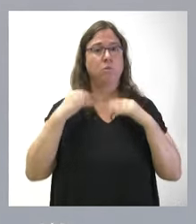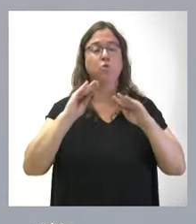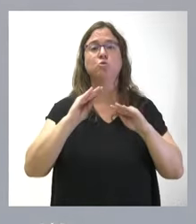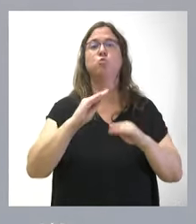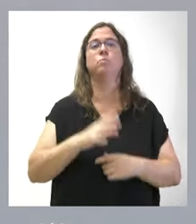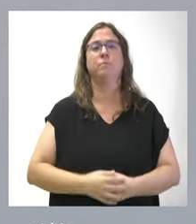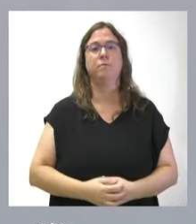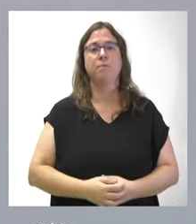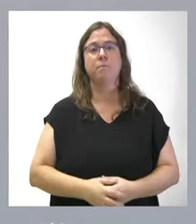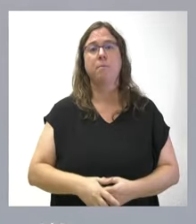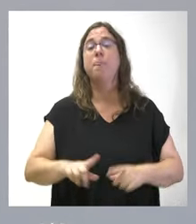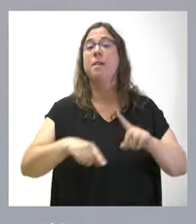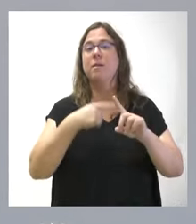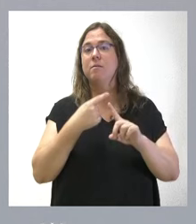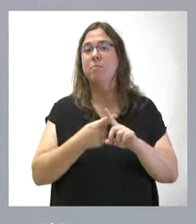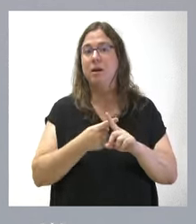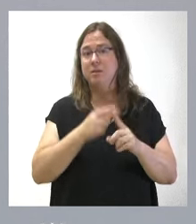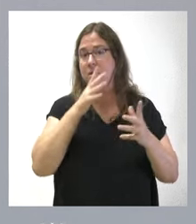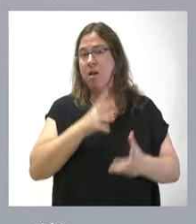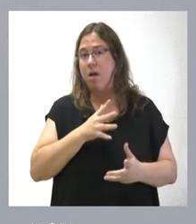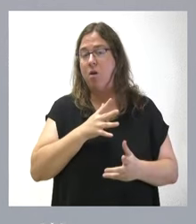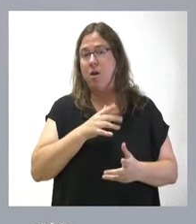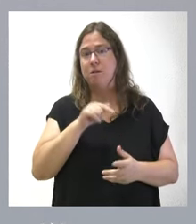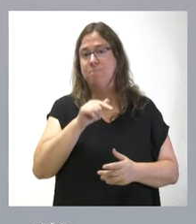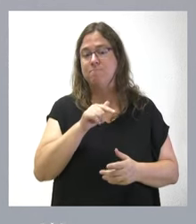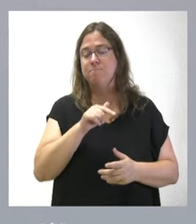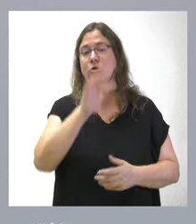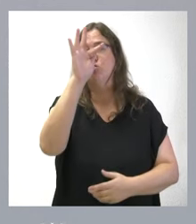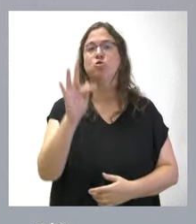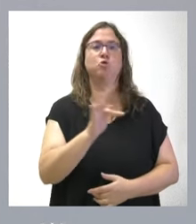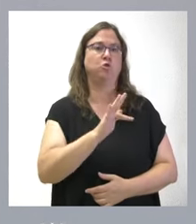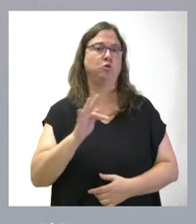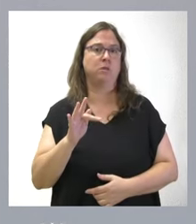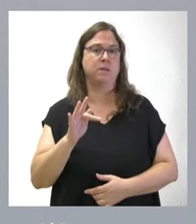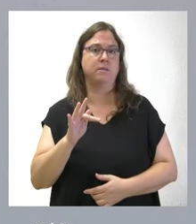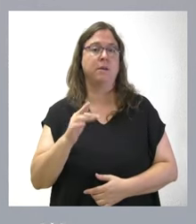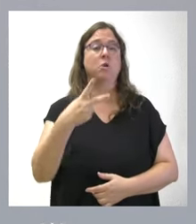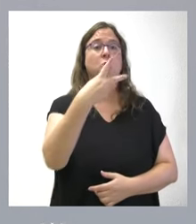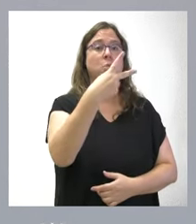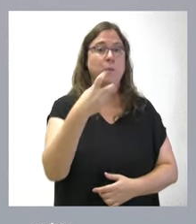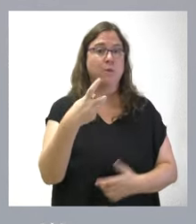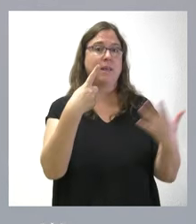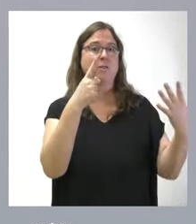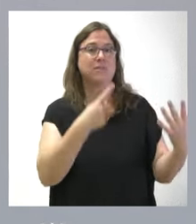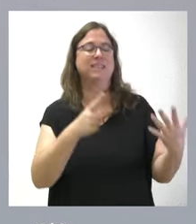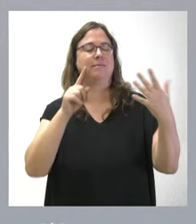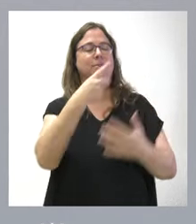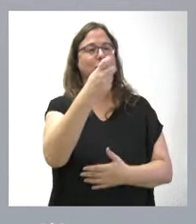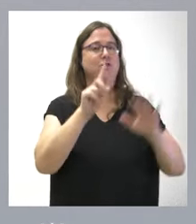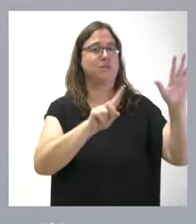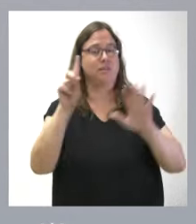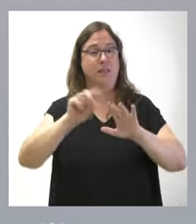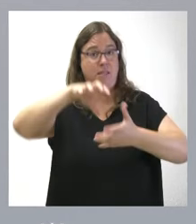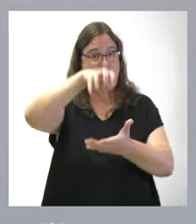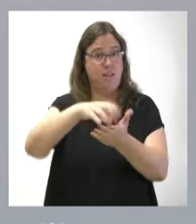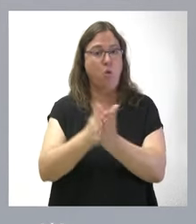locales y los que hoy se incorporan son un total de 266 centros conveniados